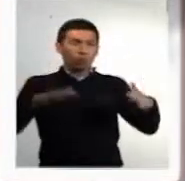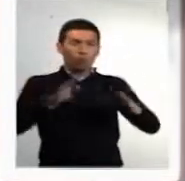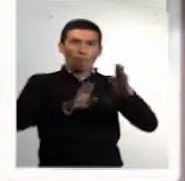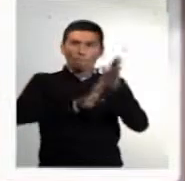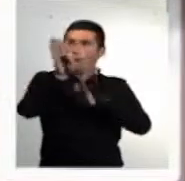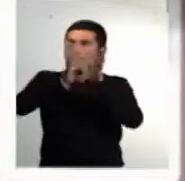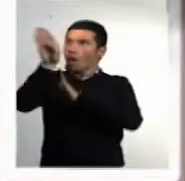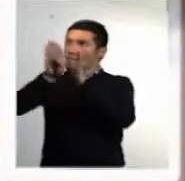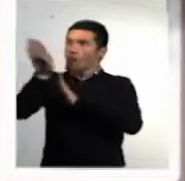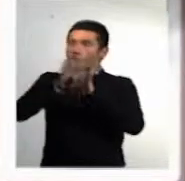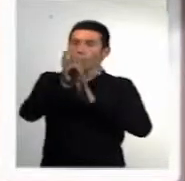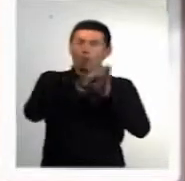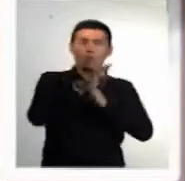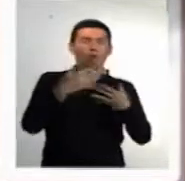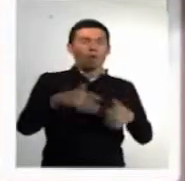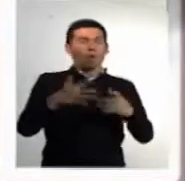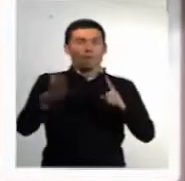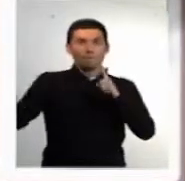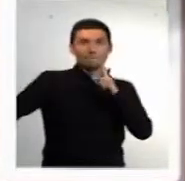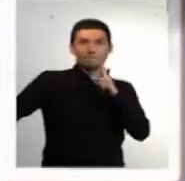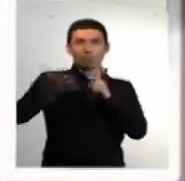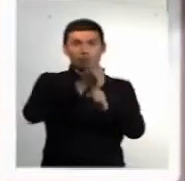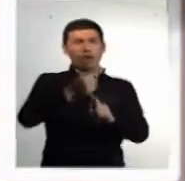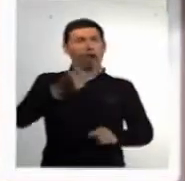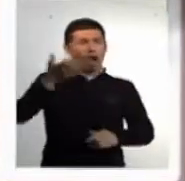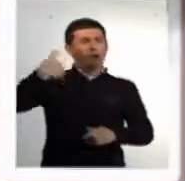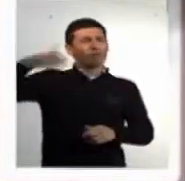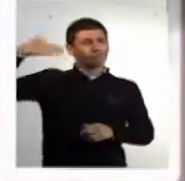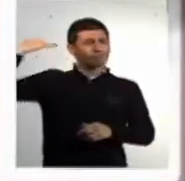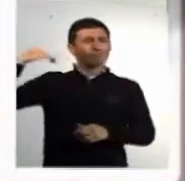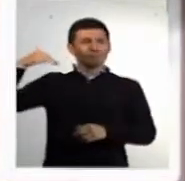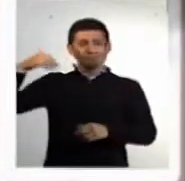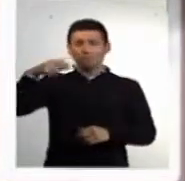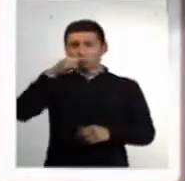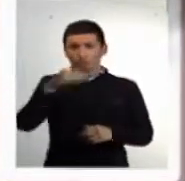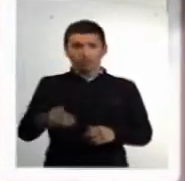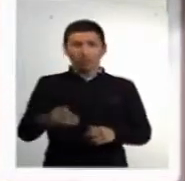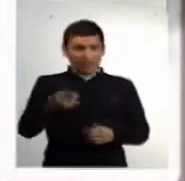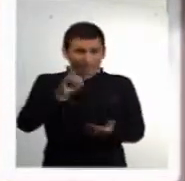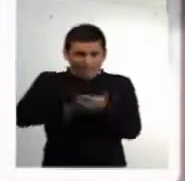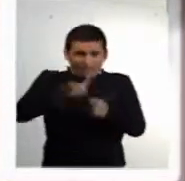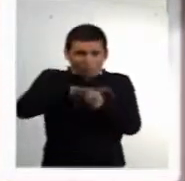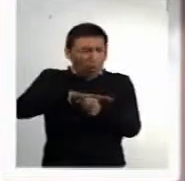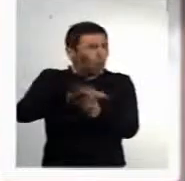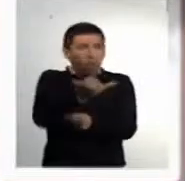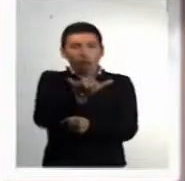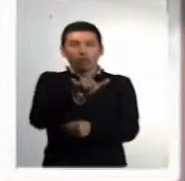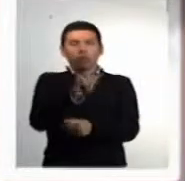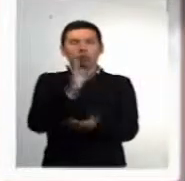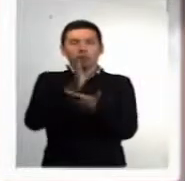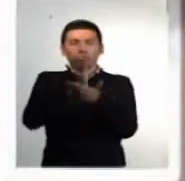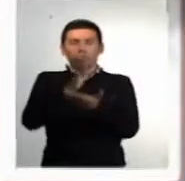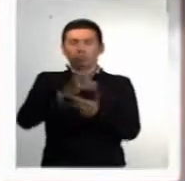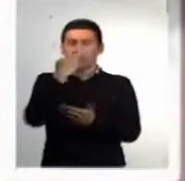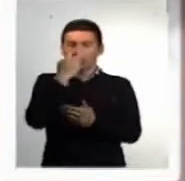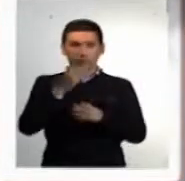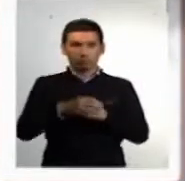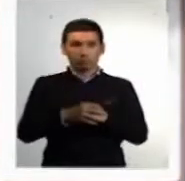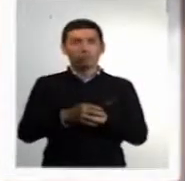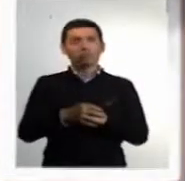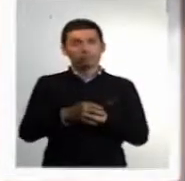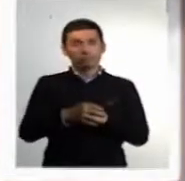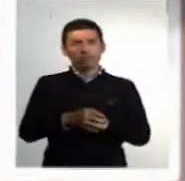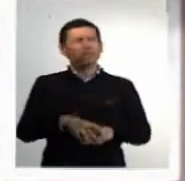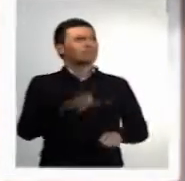haya logrado estos avances porque en mi época muchos niños sí quedaban ciegos por esta causa. ¿Cuántos niños hay